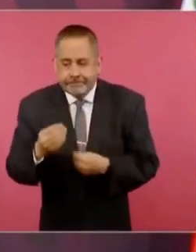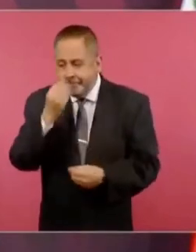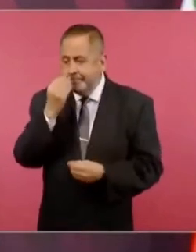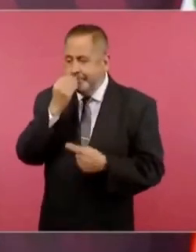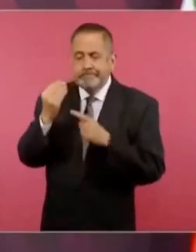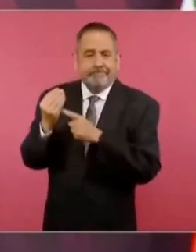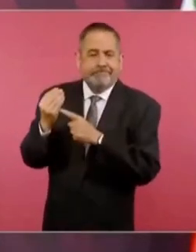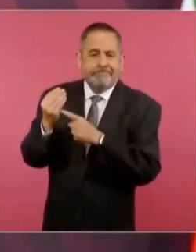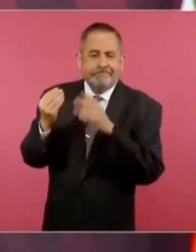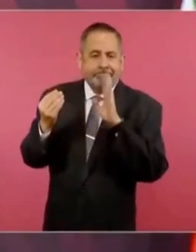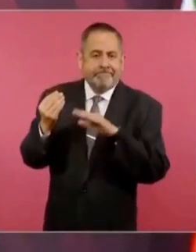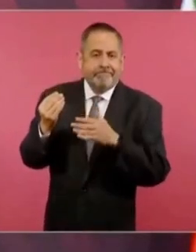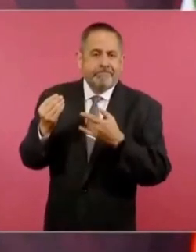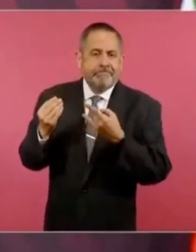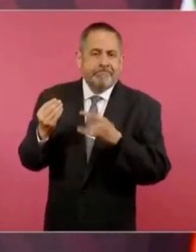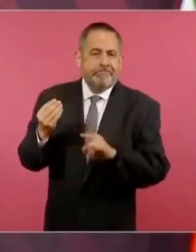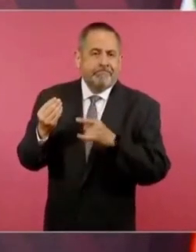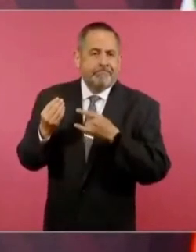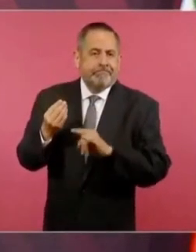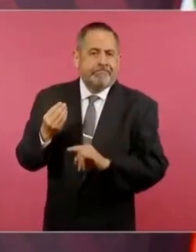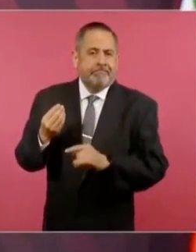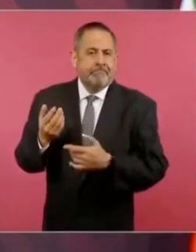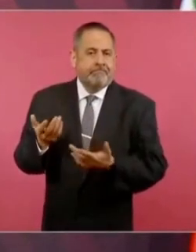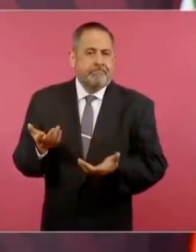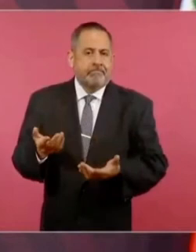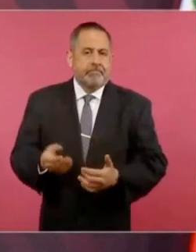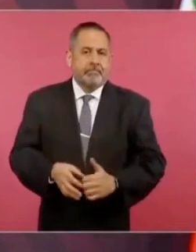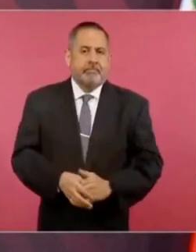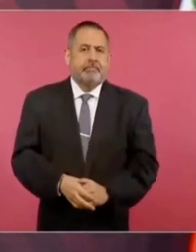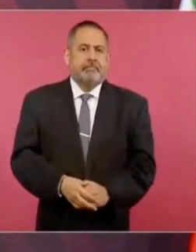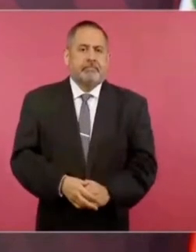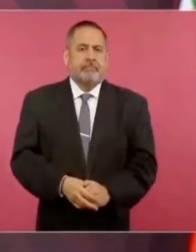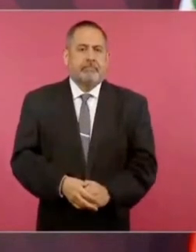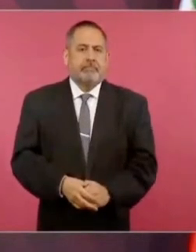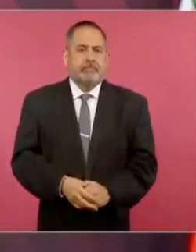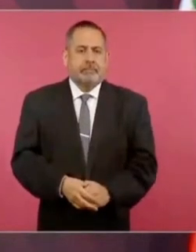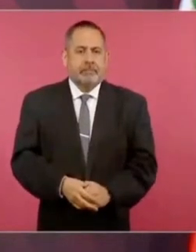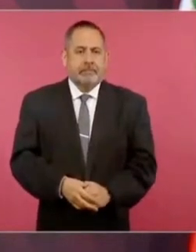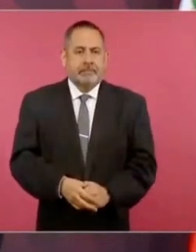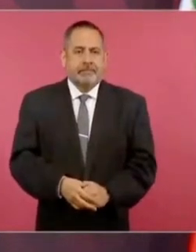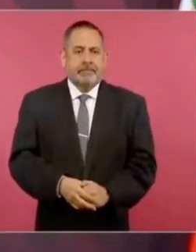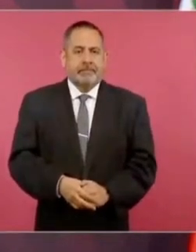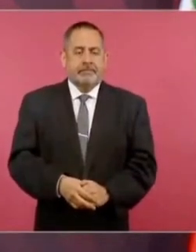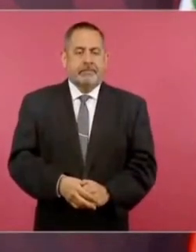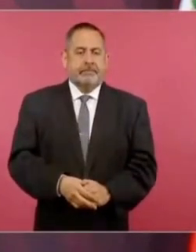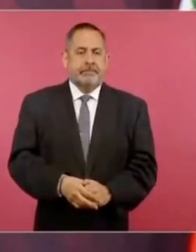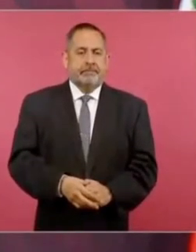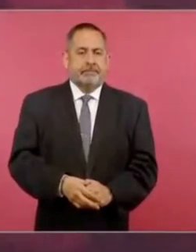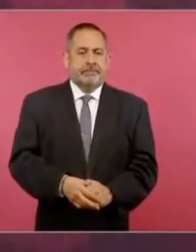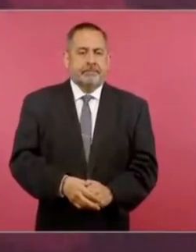hay